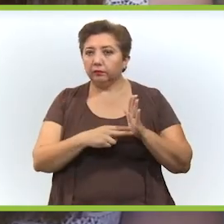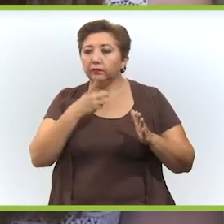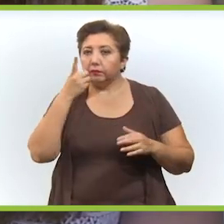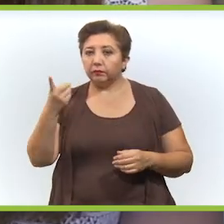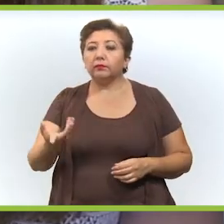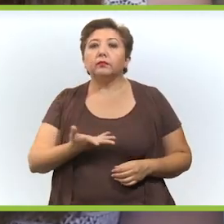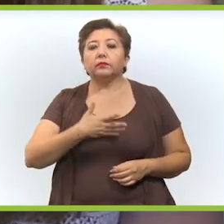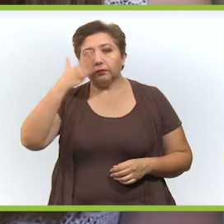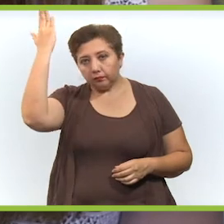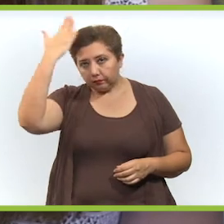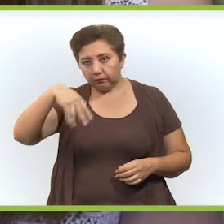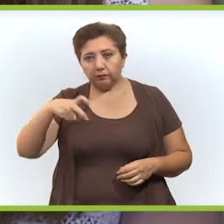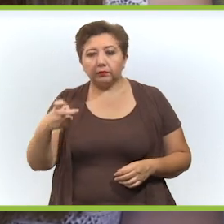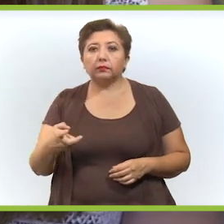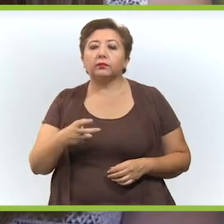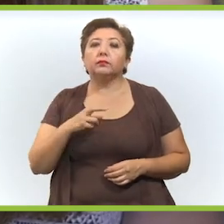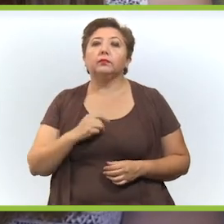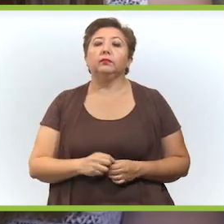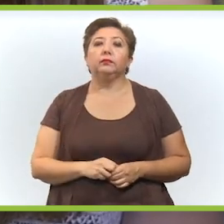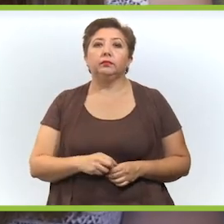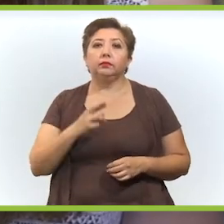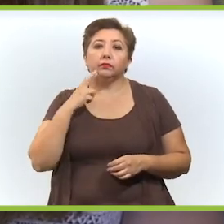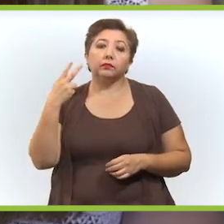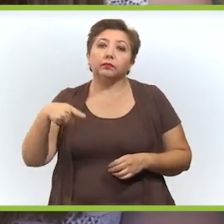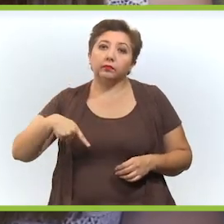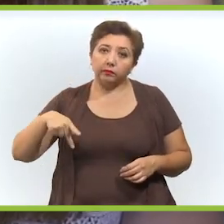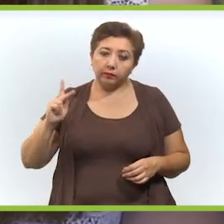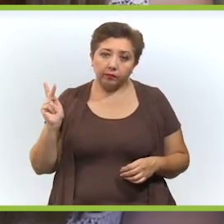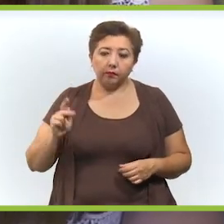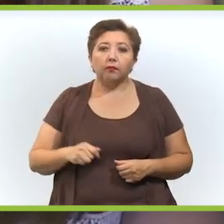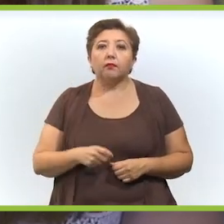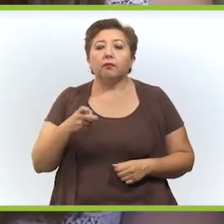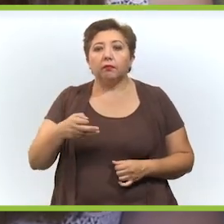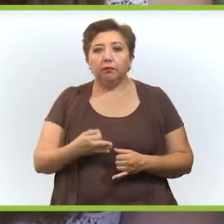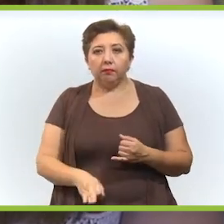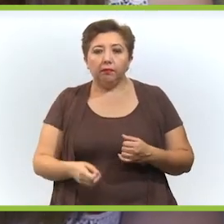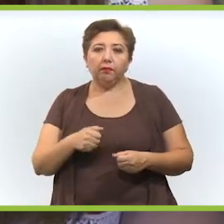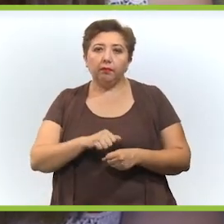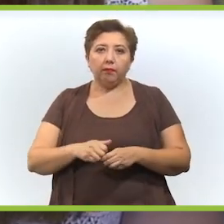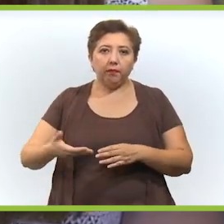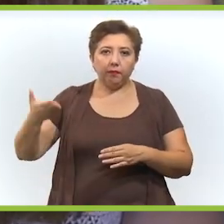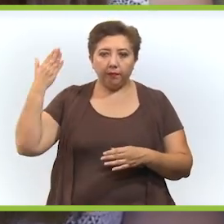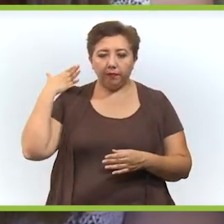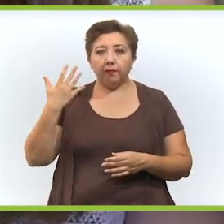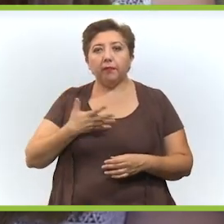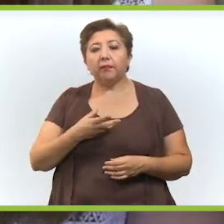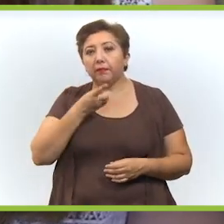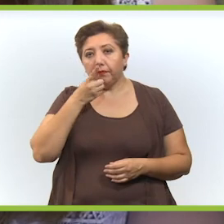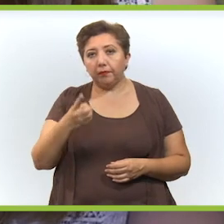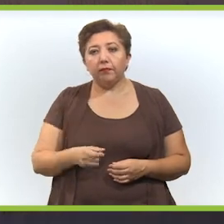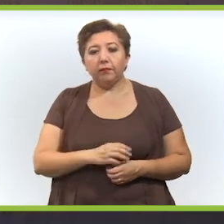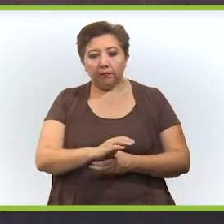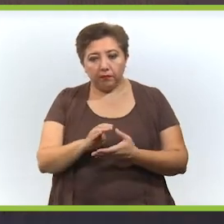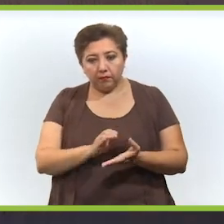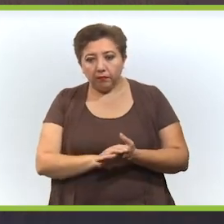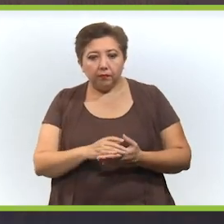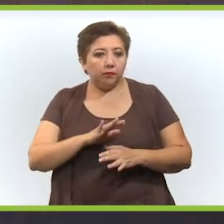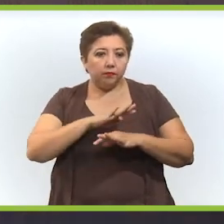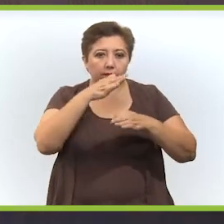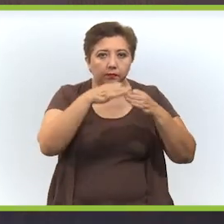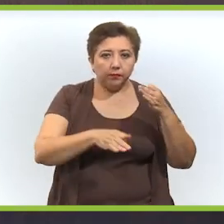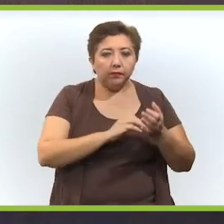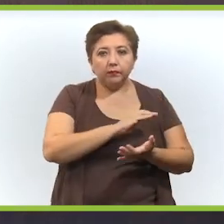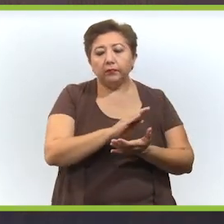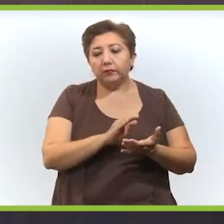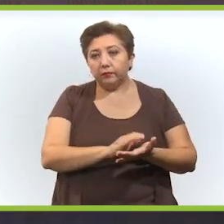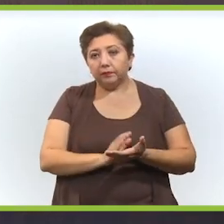cumplen las normas, que no cumplen los protocolos, tienen que saber que esto tiene consecuencias. Desafortunadamente, este fin de semana pasado, Líder, tuvimos que entrar a